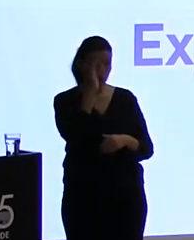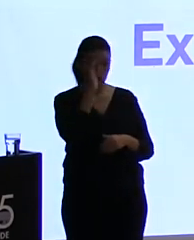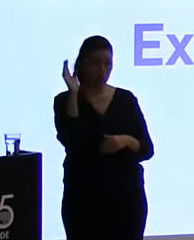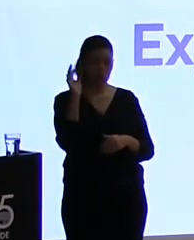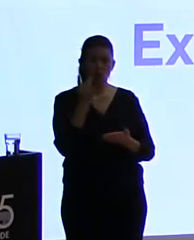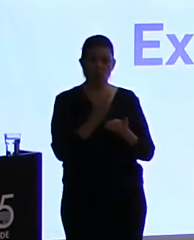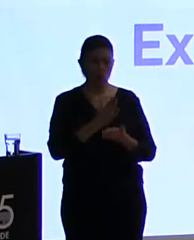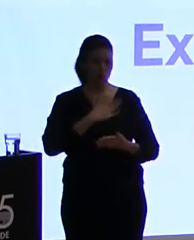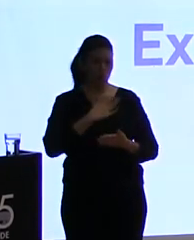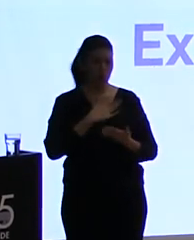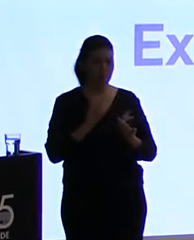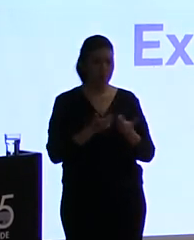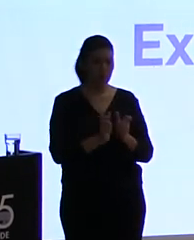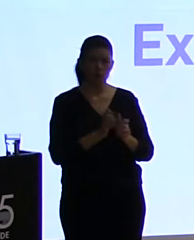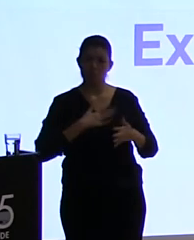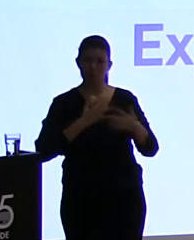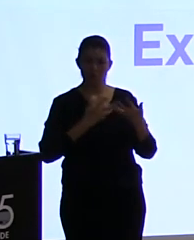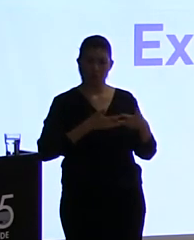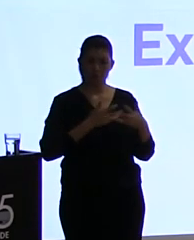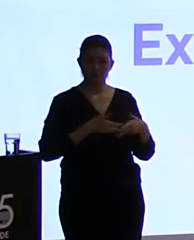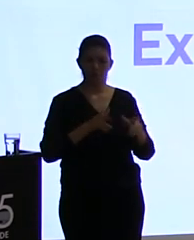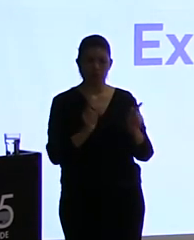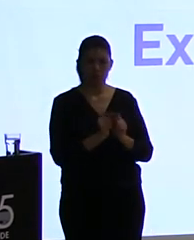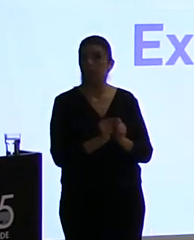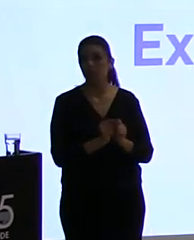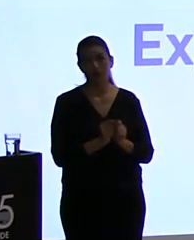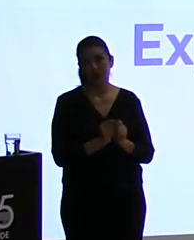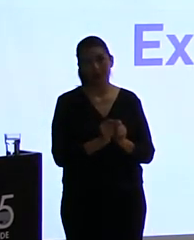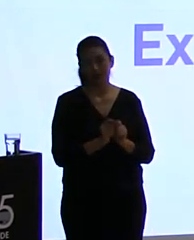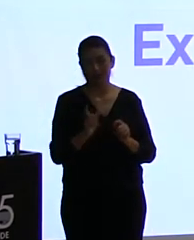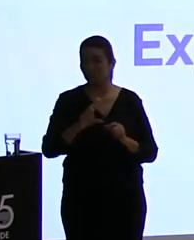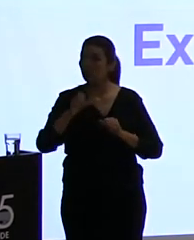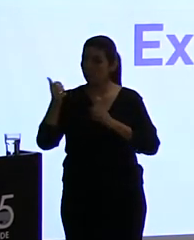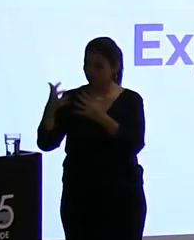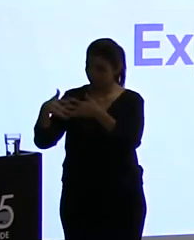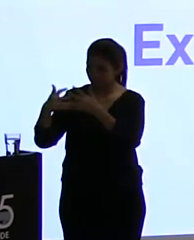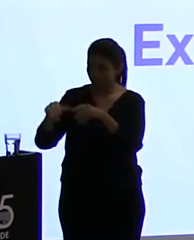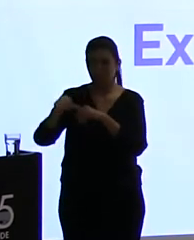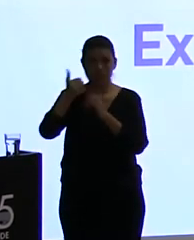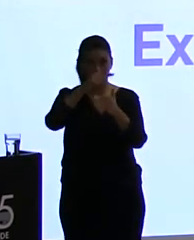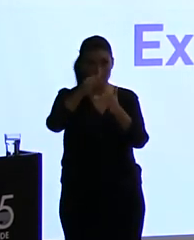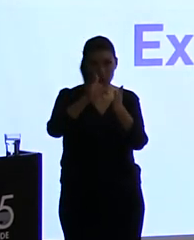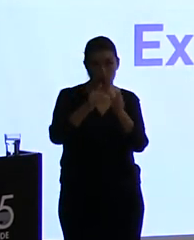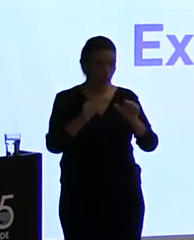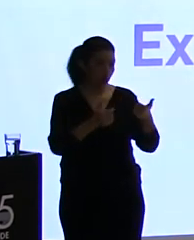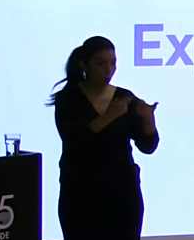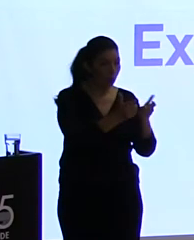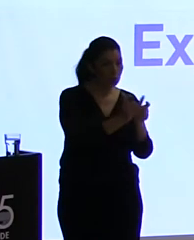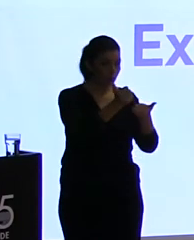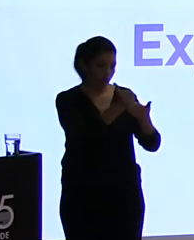con otros porque al fin y cabo lo bonito digamos de este movimiento es que se puede trabajar juntos